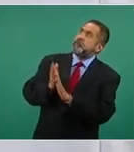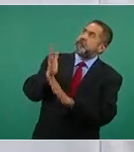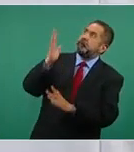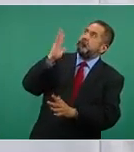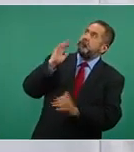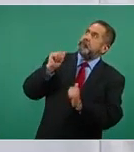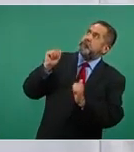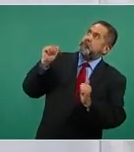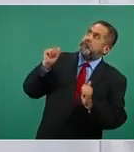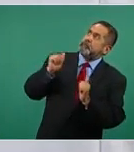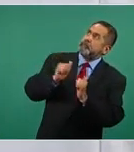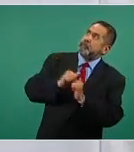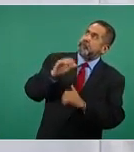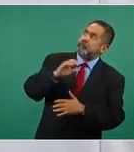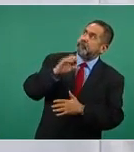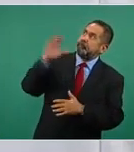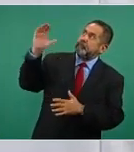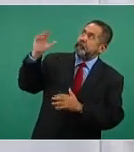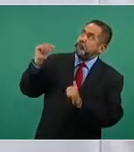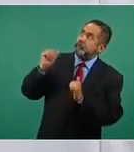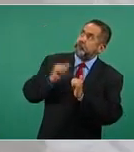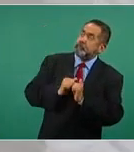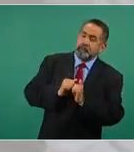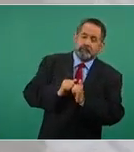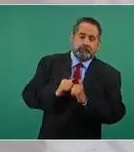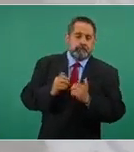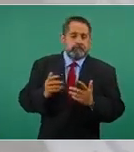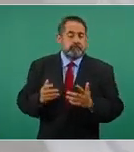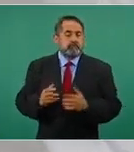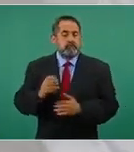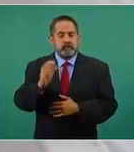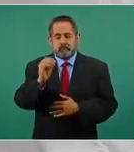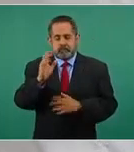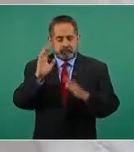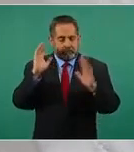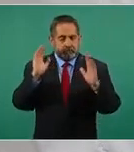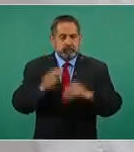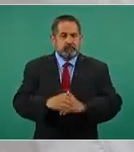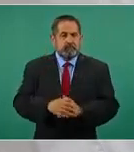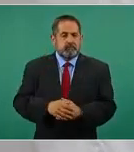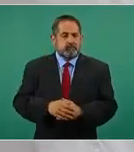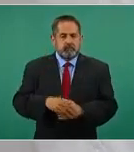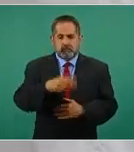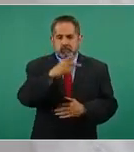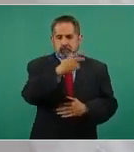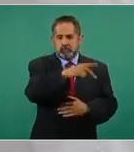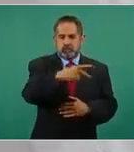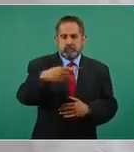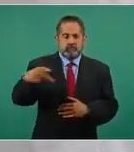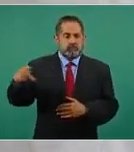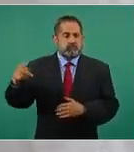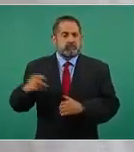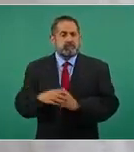en el cielo o en el lugar de la